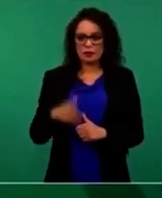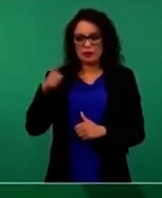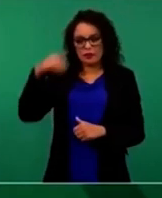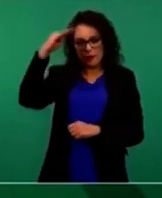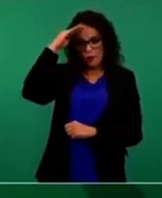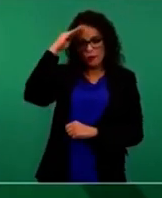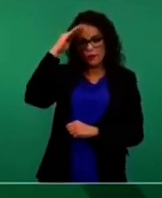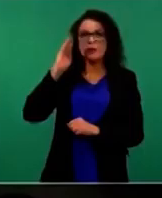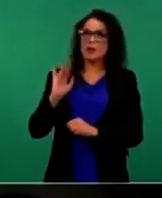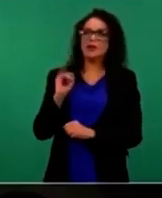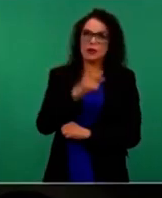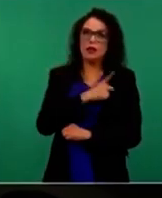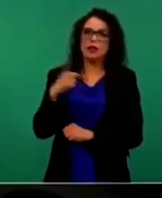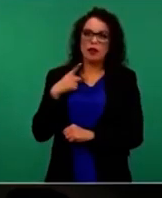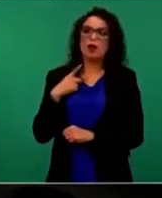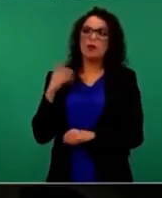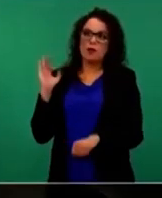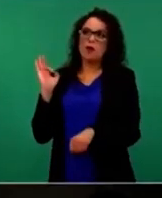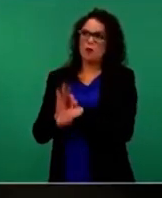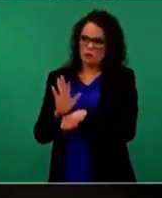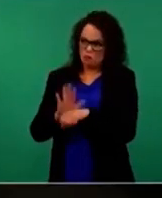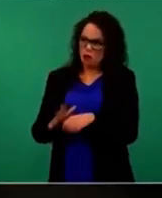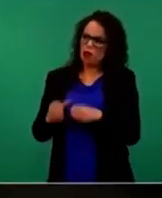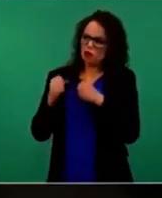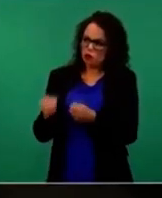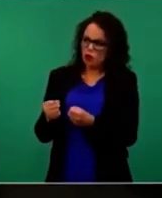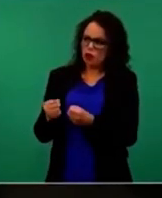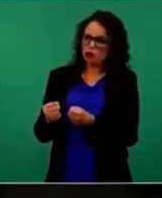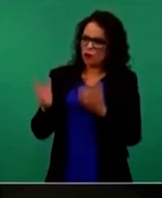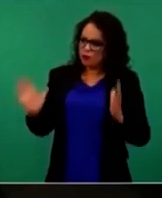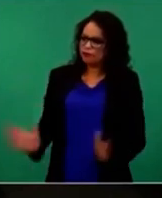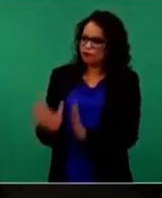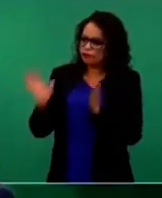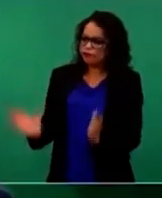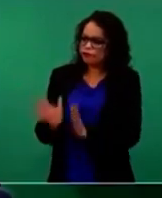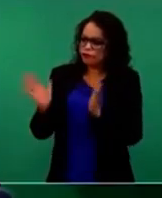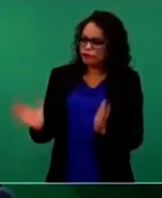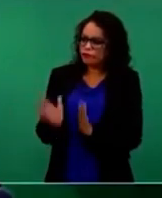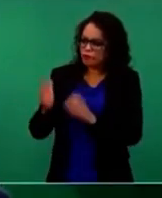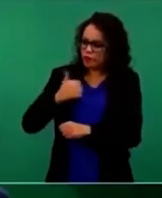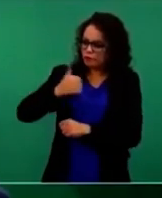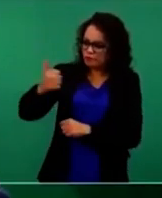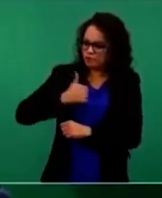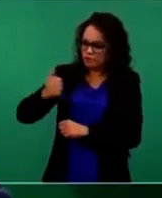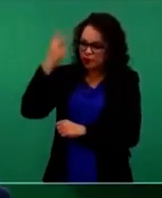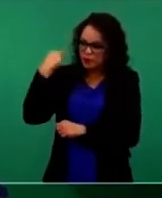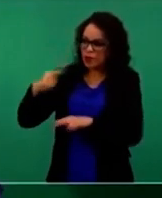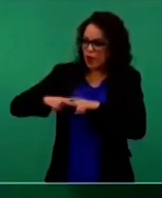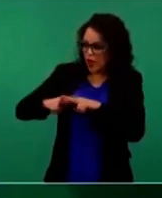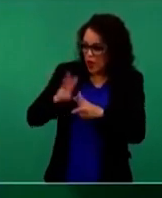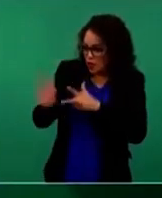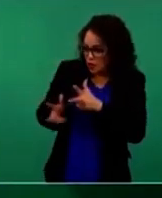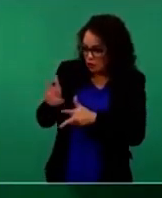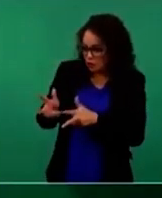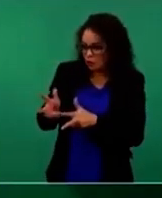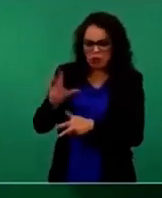el ferrocarril como medio de comunicación, lo